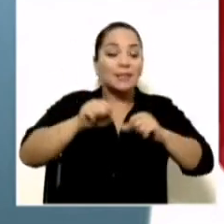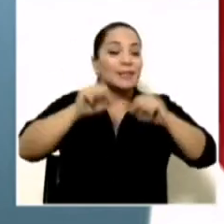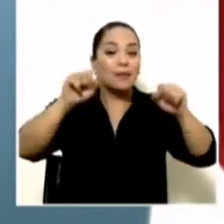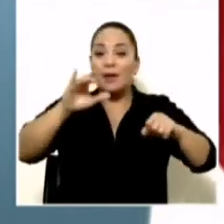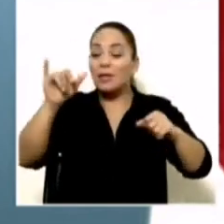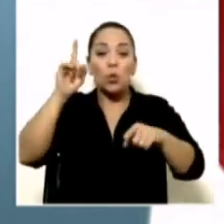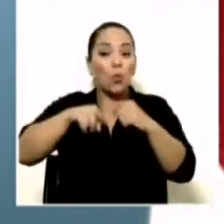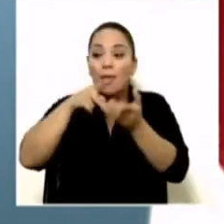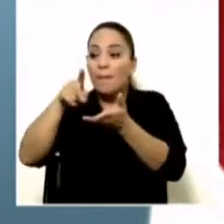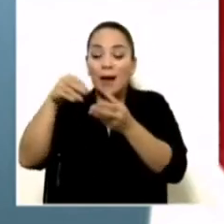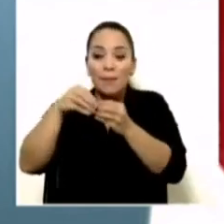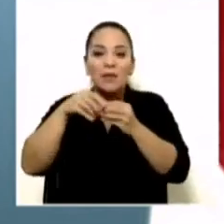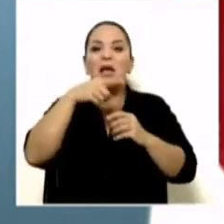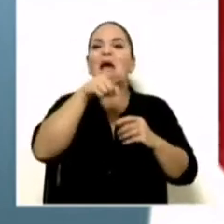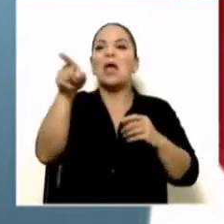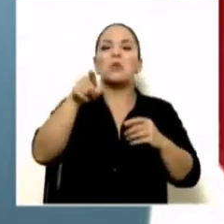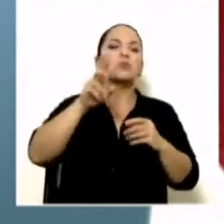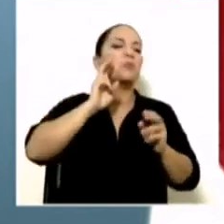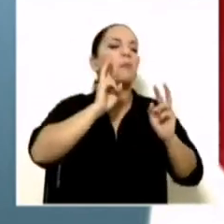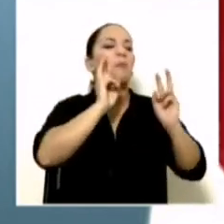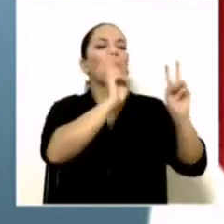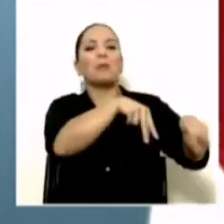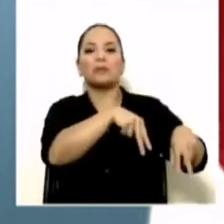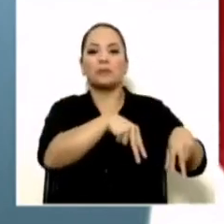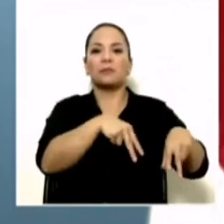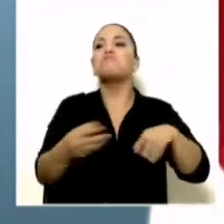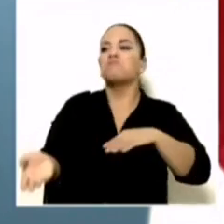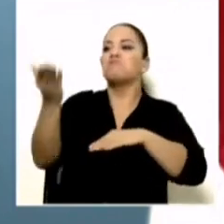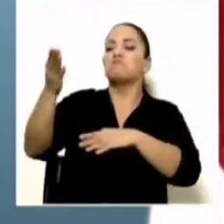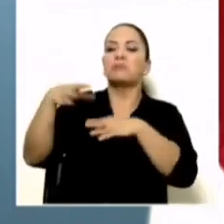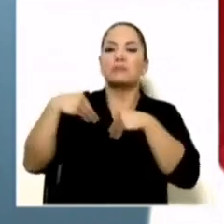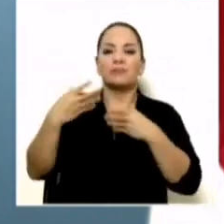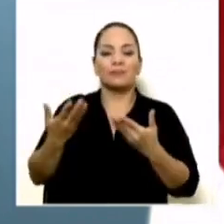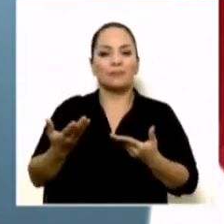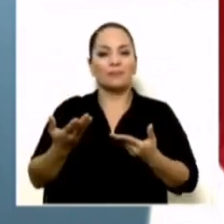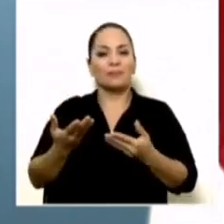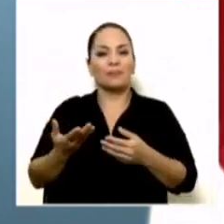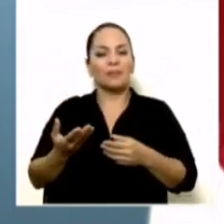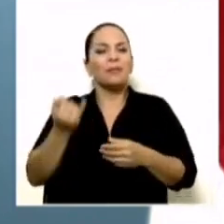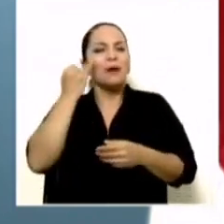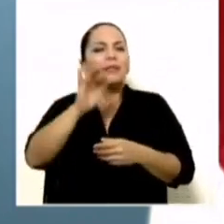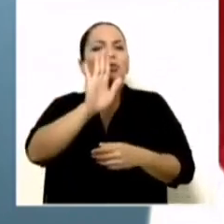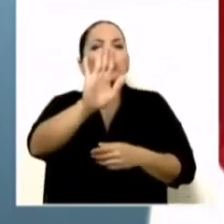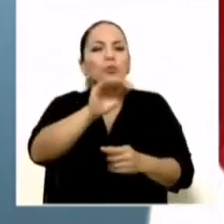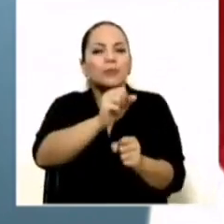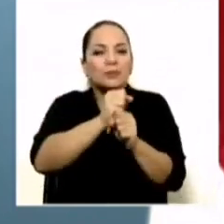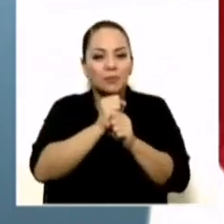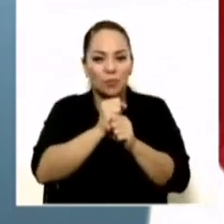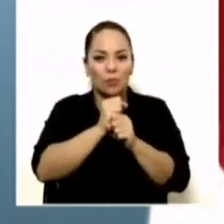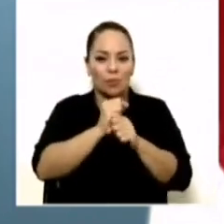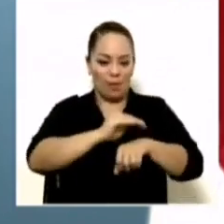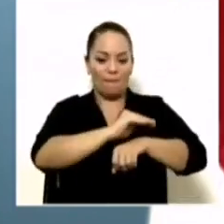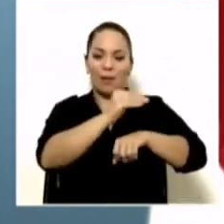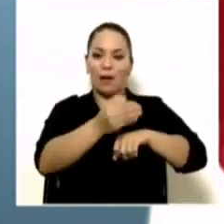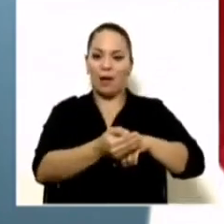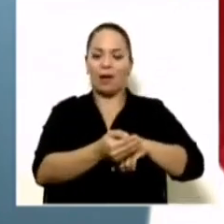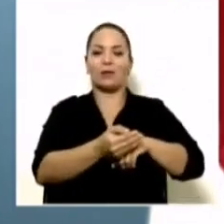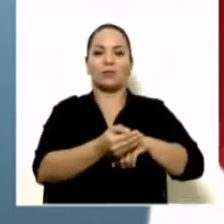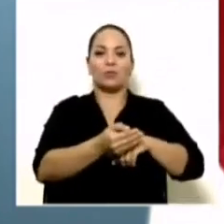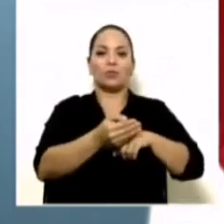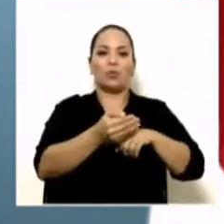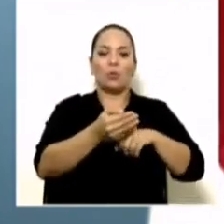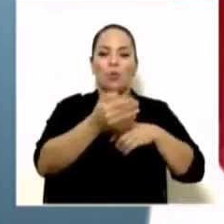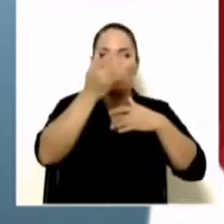de, el seguro de, su seguro de embarazo y maternidad, entra en problemas serios